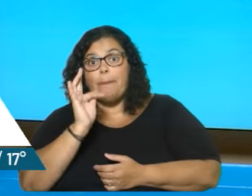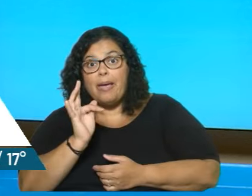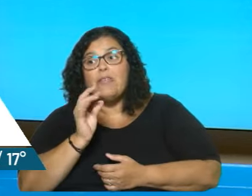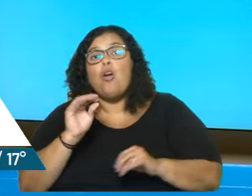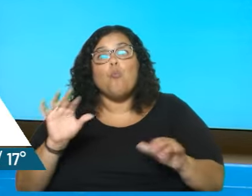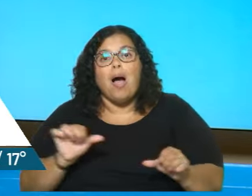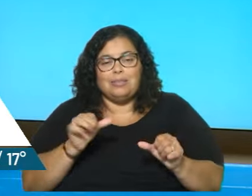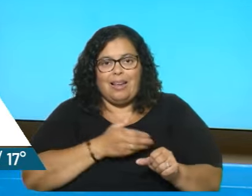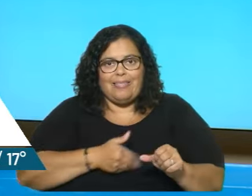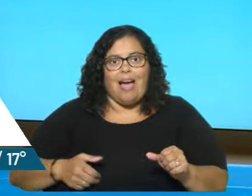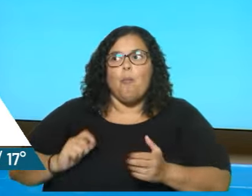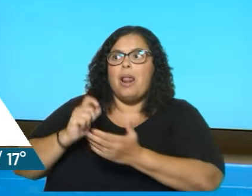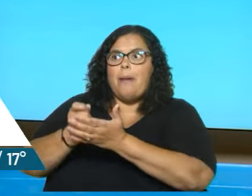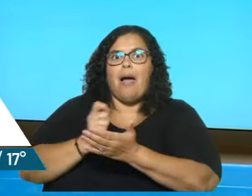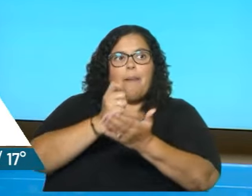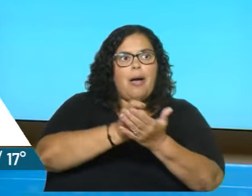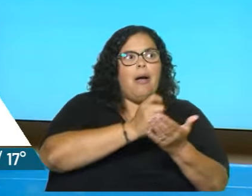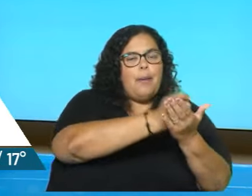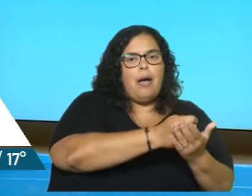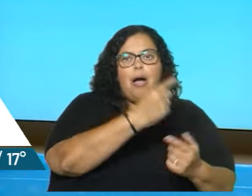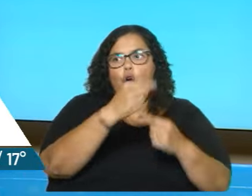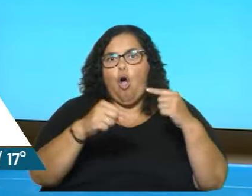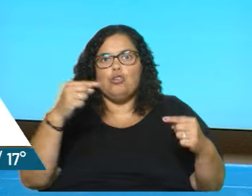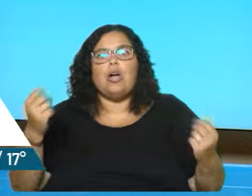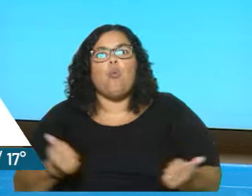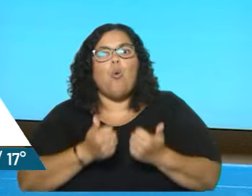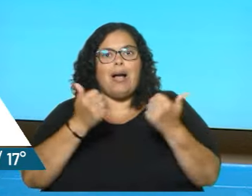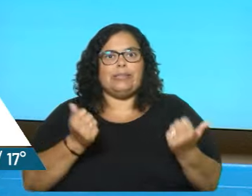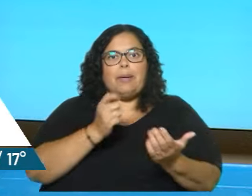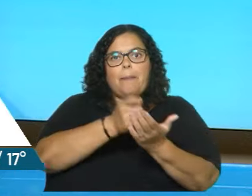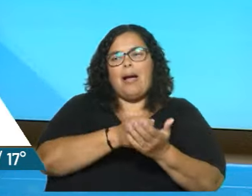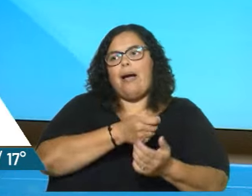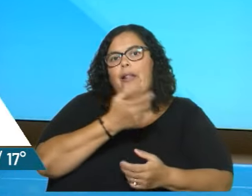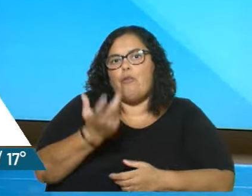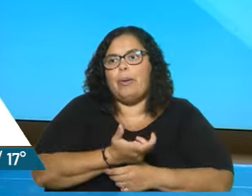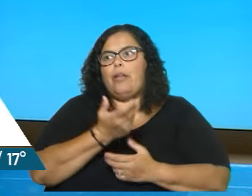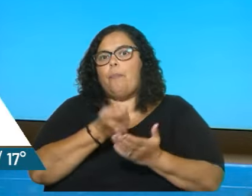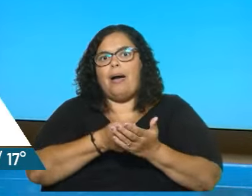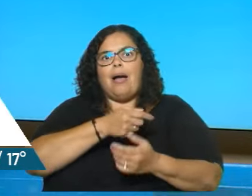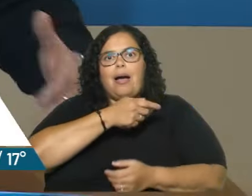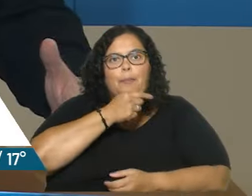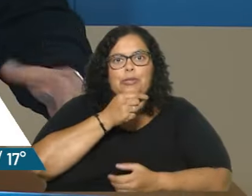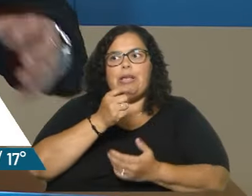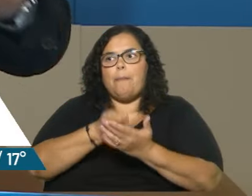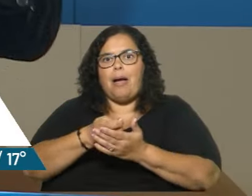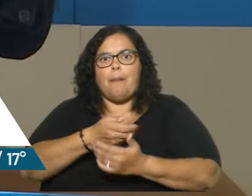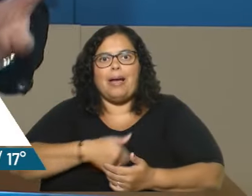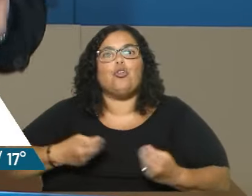Estado en cuanto a pagarle a las maestras, a los maestros, a los bomberos, a la policía, al ejército? sea, se puede también recolocar